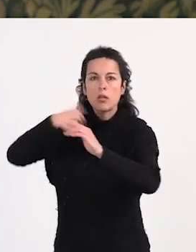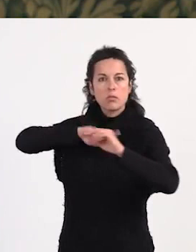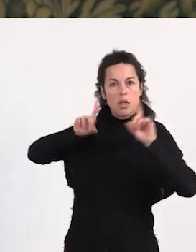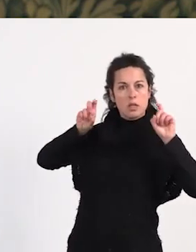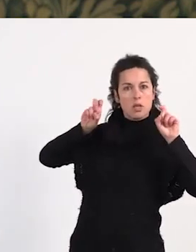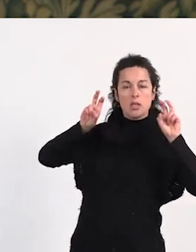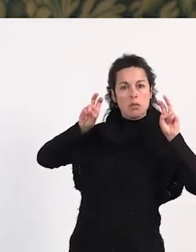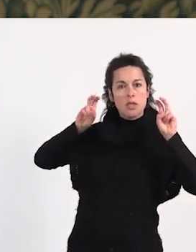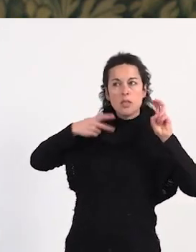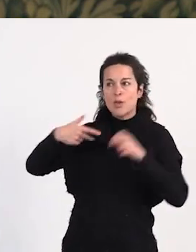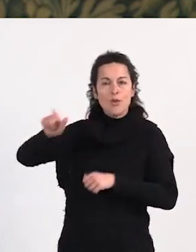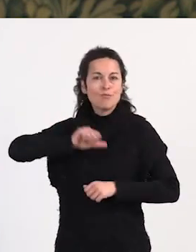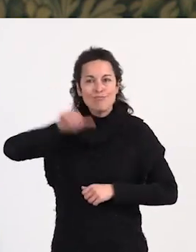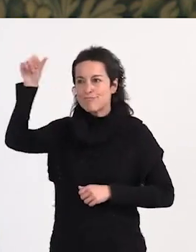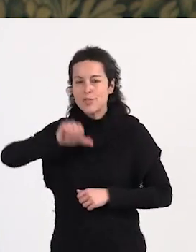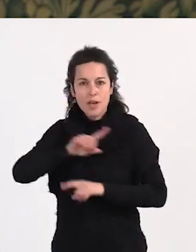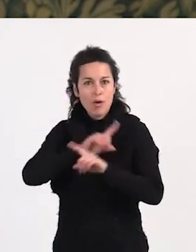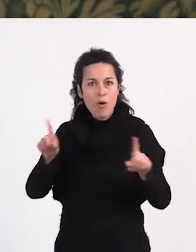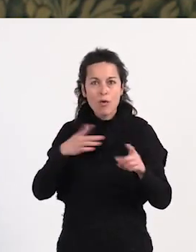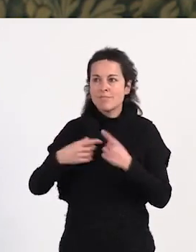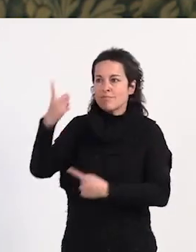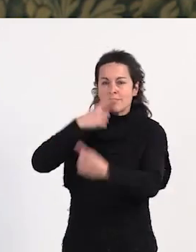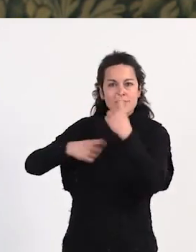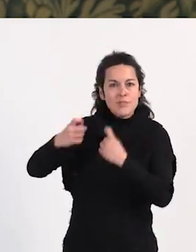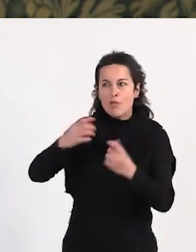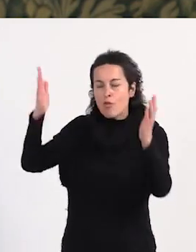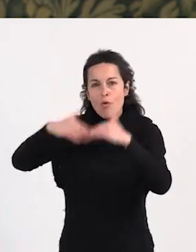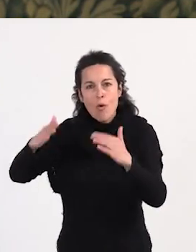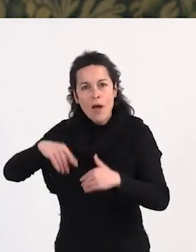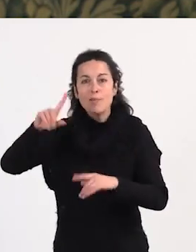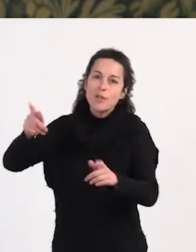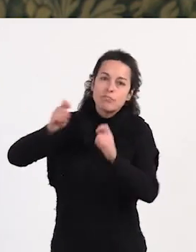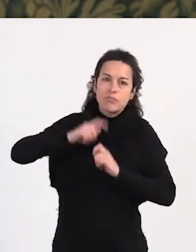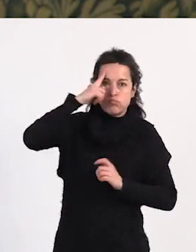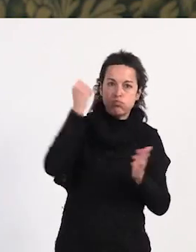escuchan. No se estigmatizan, pero no se informan. No entienden.